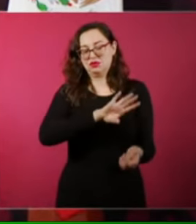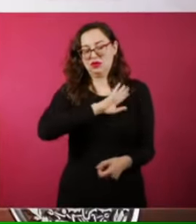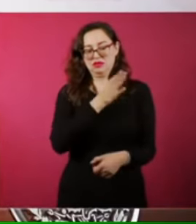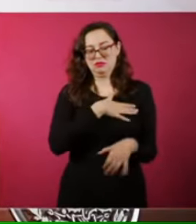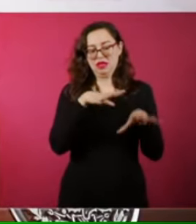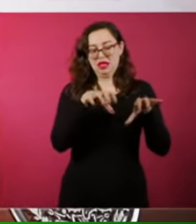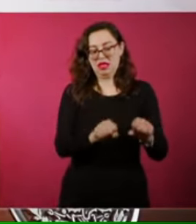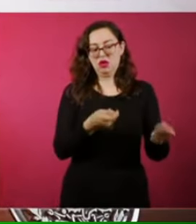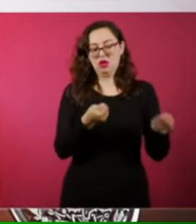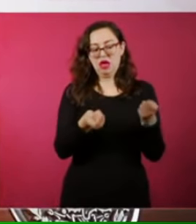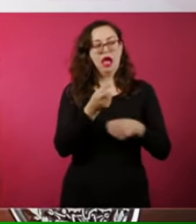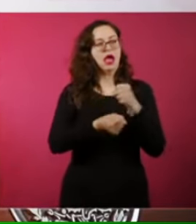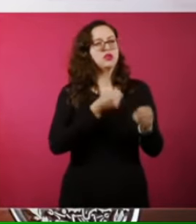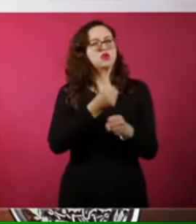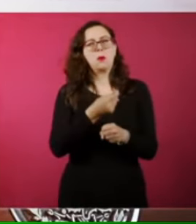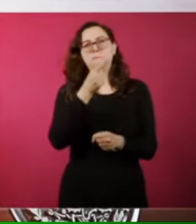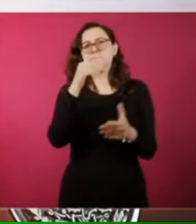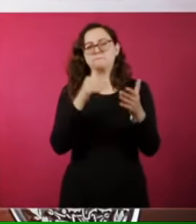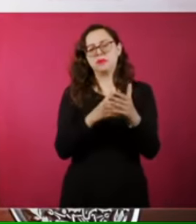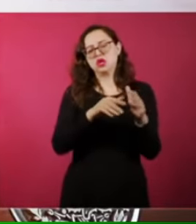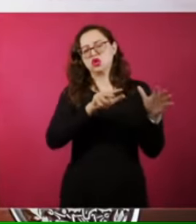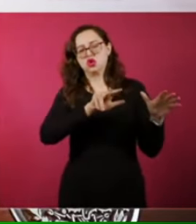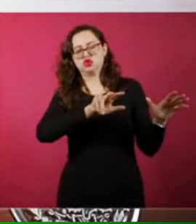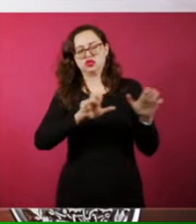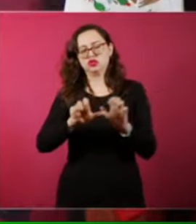1892, 94.